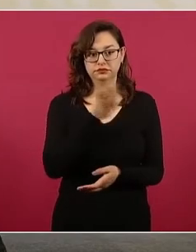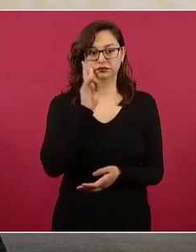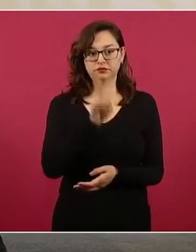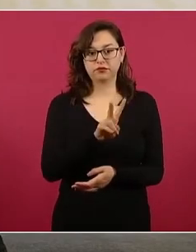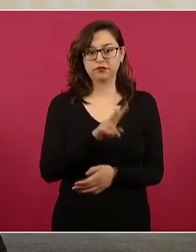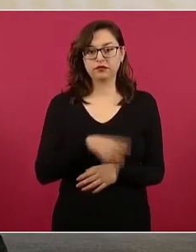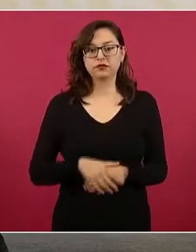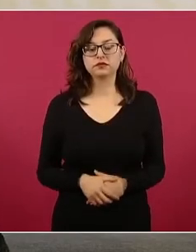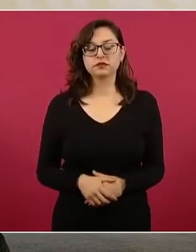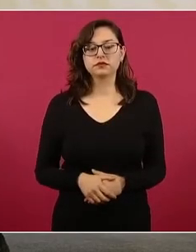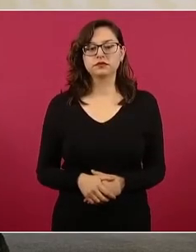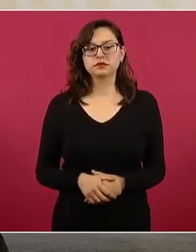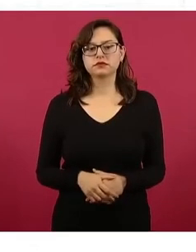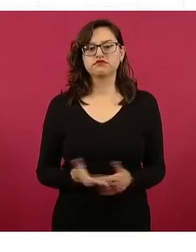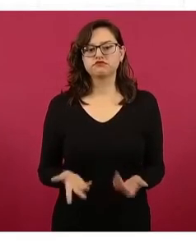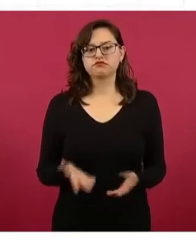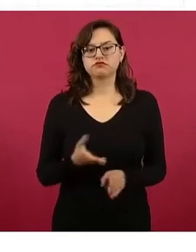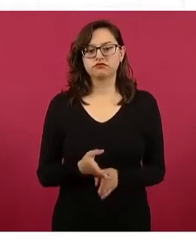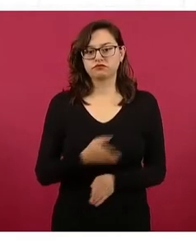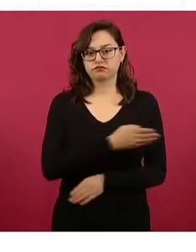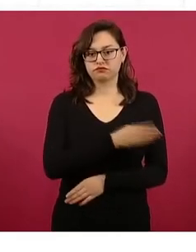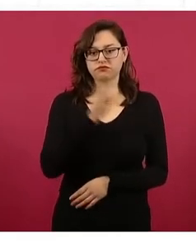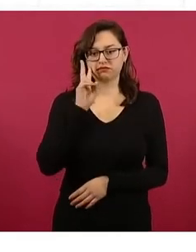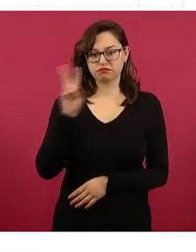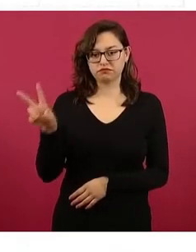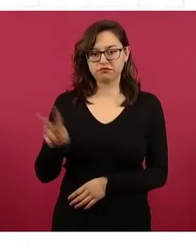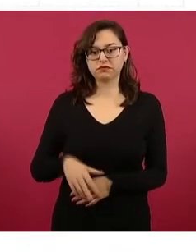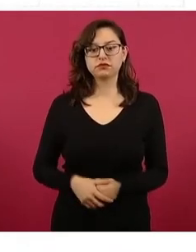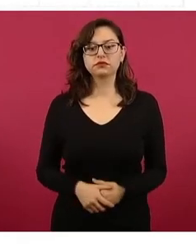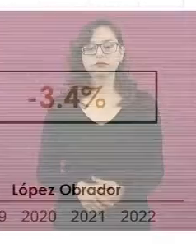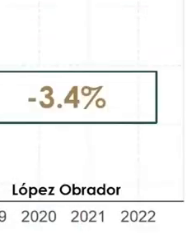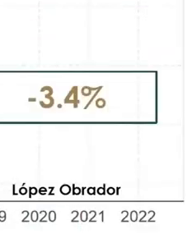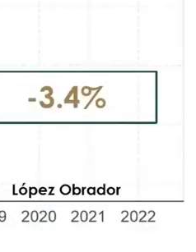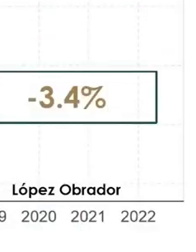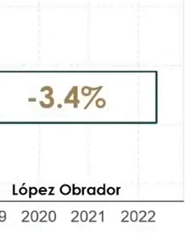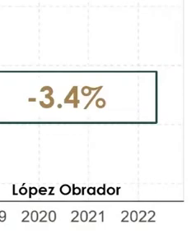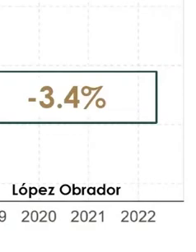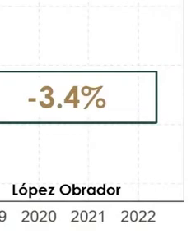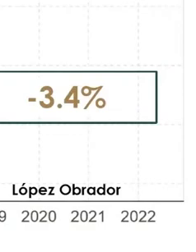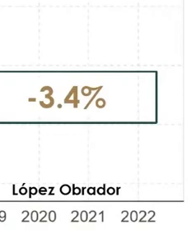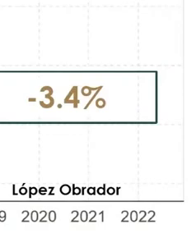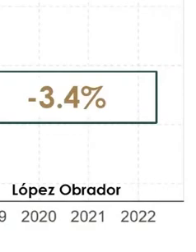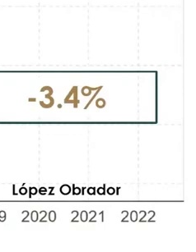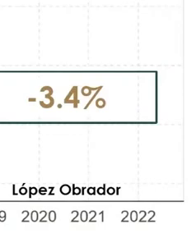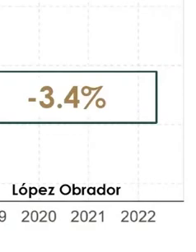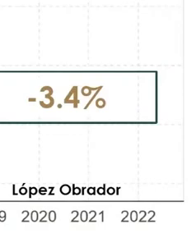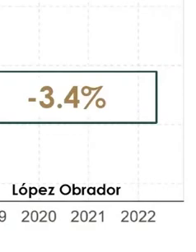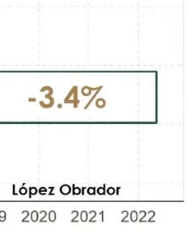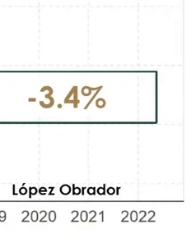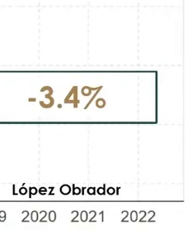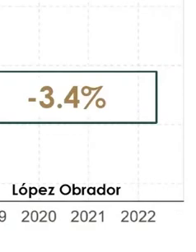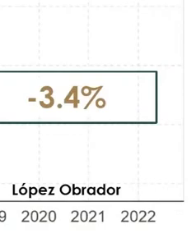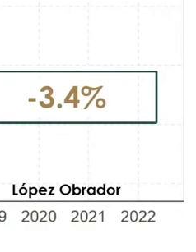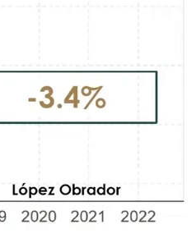Don Felipe Calderón creció en todo el sexenio 22.9,